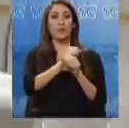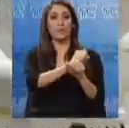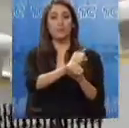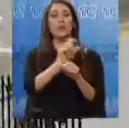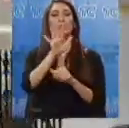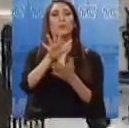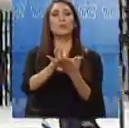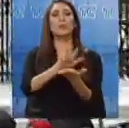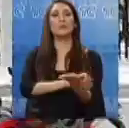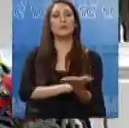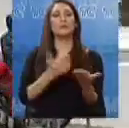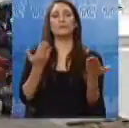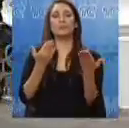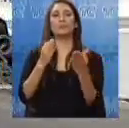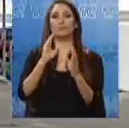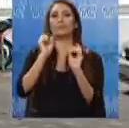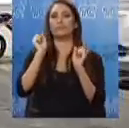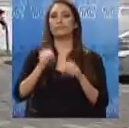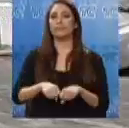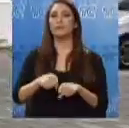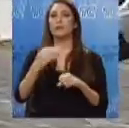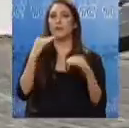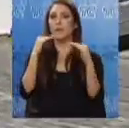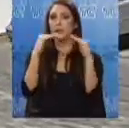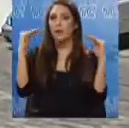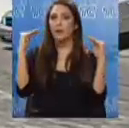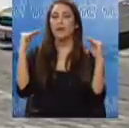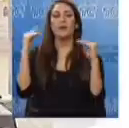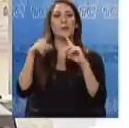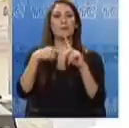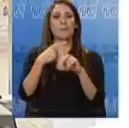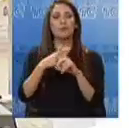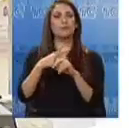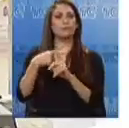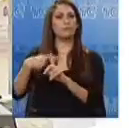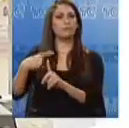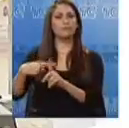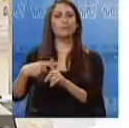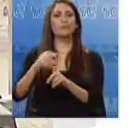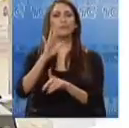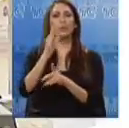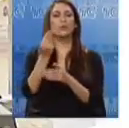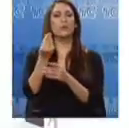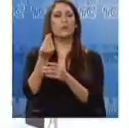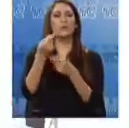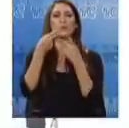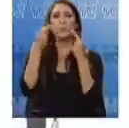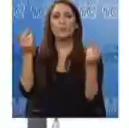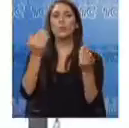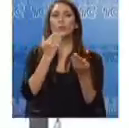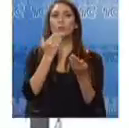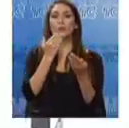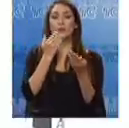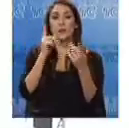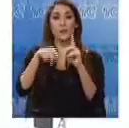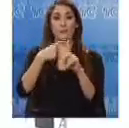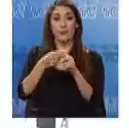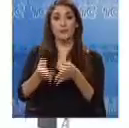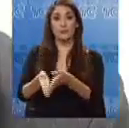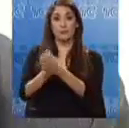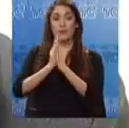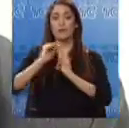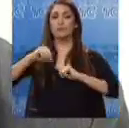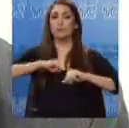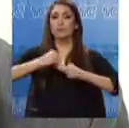el proyecto cumple los principios de equidad social, igualdad y eficiencia en el manejo de los fondos públicos, por lo que solicitaron su